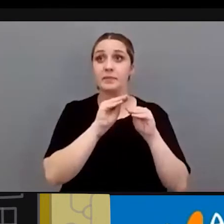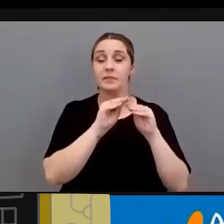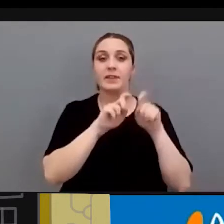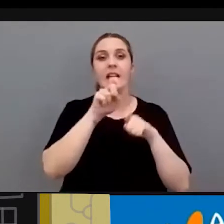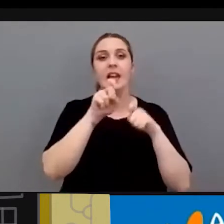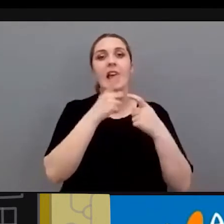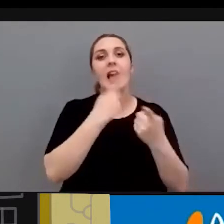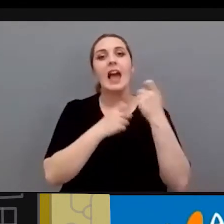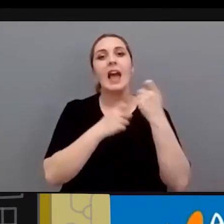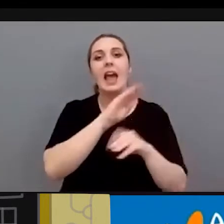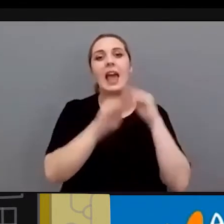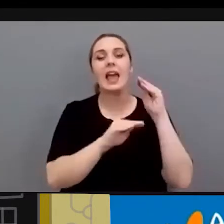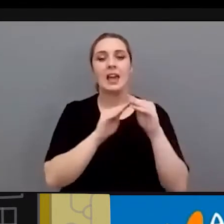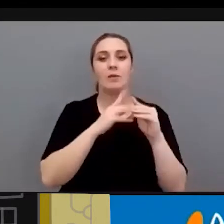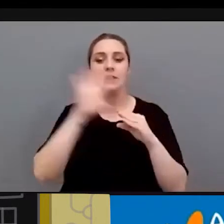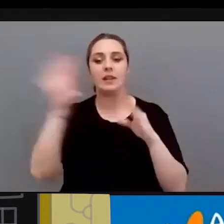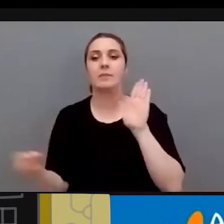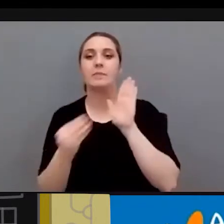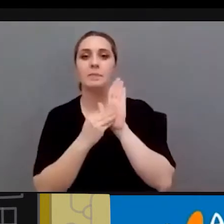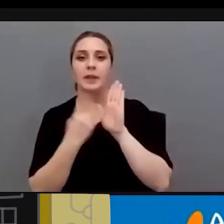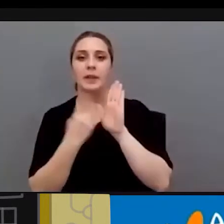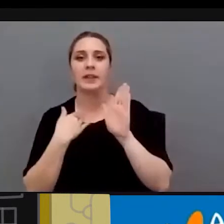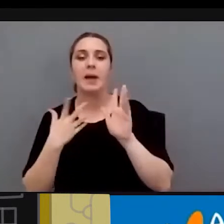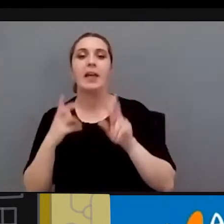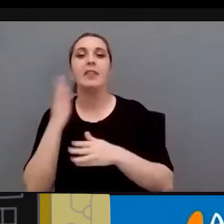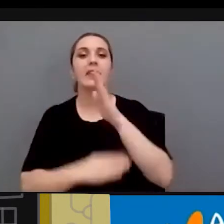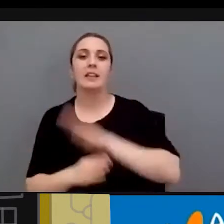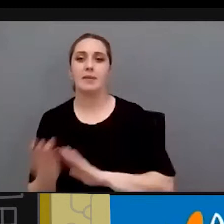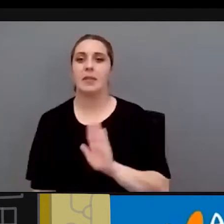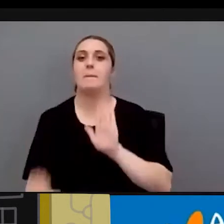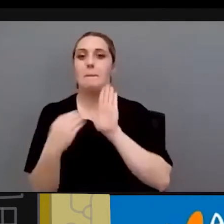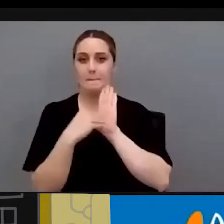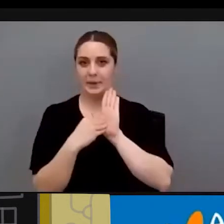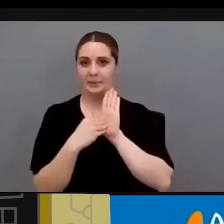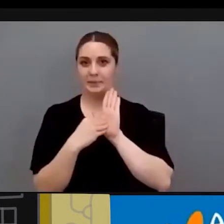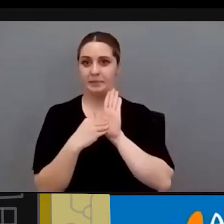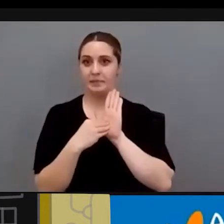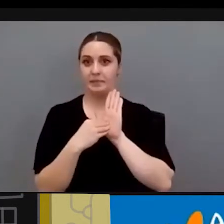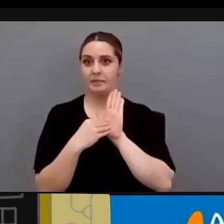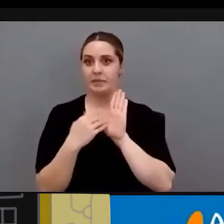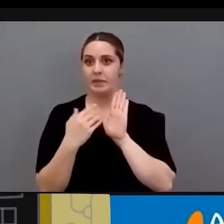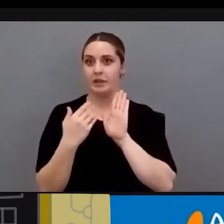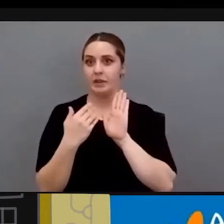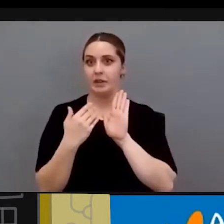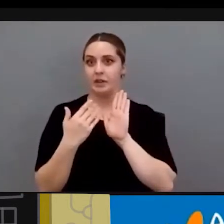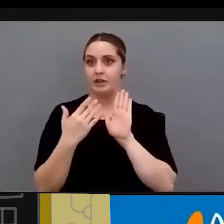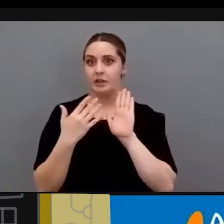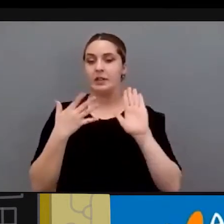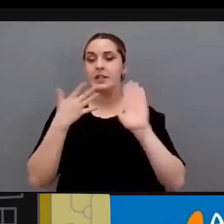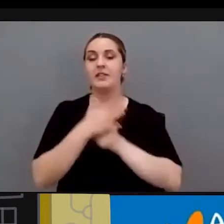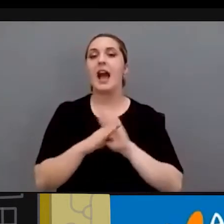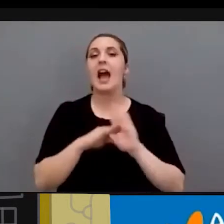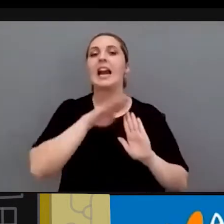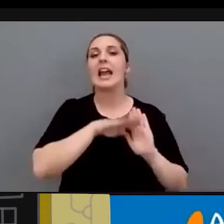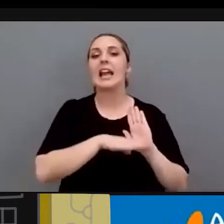género y ha incorporado cuestiones relacionadas con la discapacidad. No hace nada más que cumplir, ¿vale?, los requerimientos